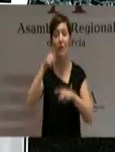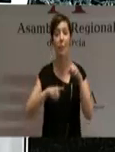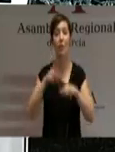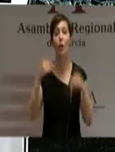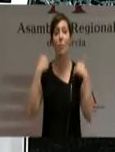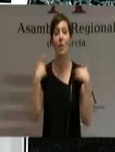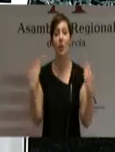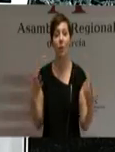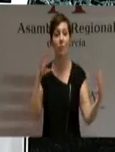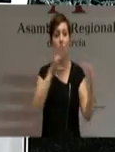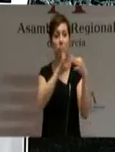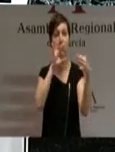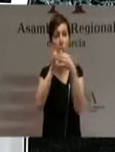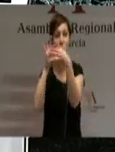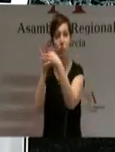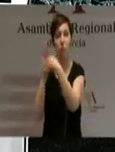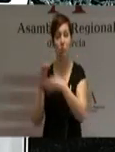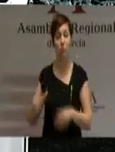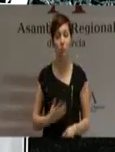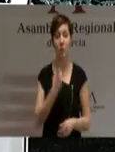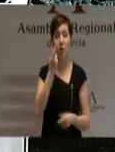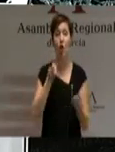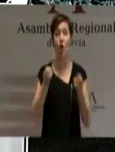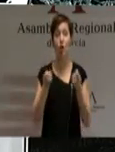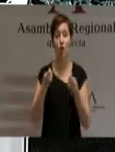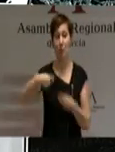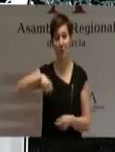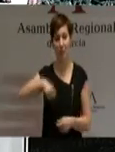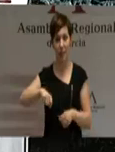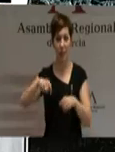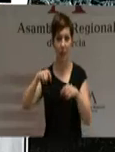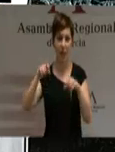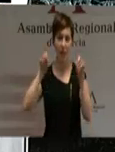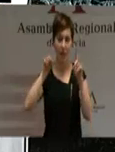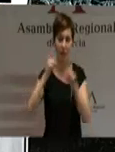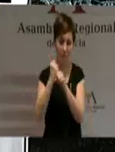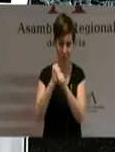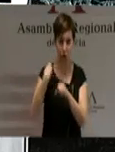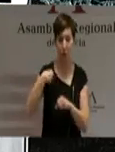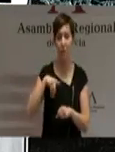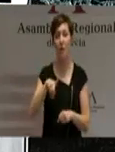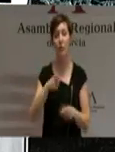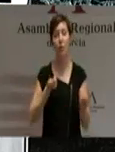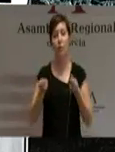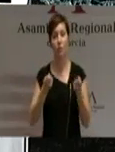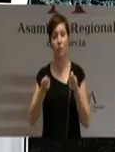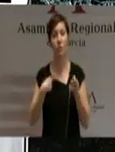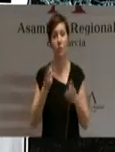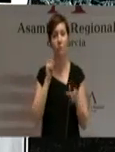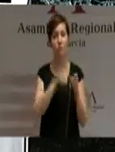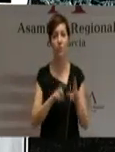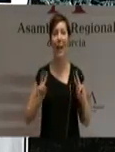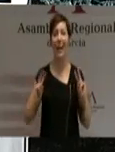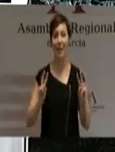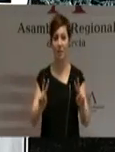siendo coordinada por la Consejería de Presidencia de Empleo y que presidiré de forma activa, siempre que me sea posible, en mi